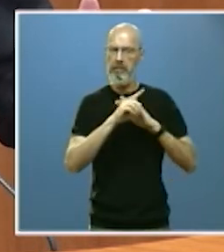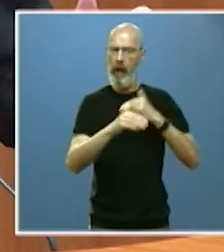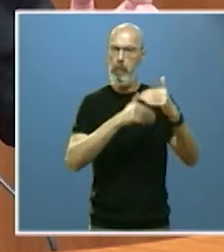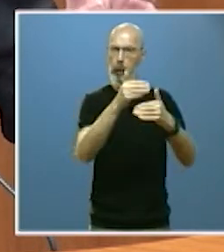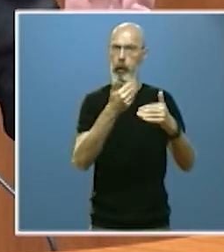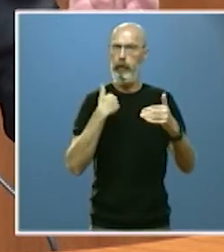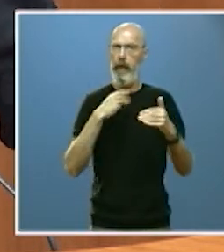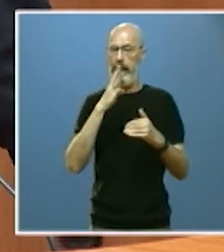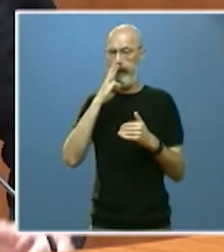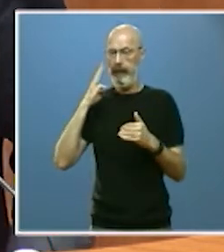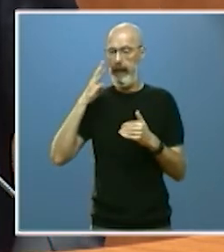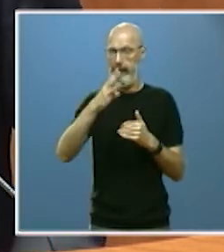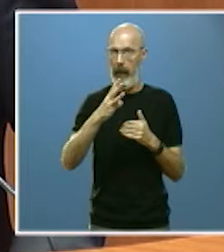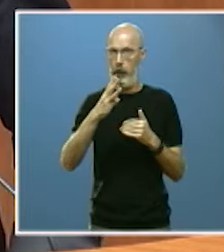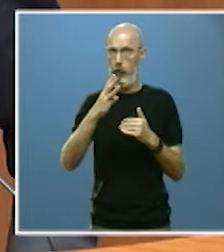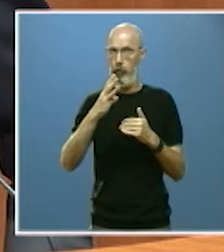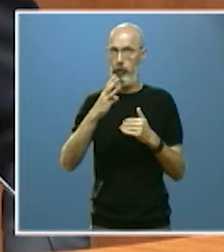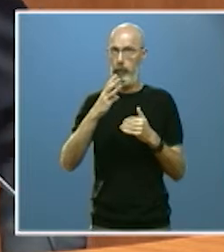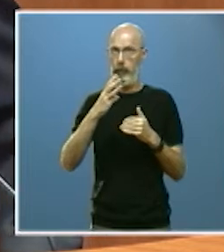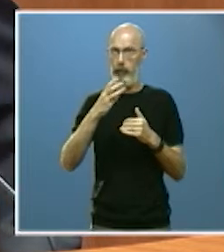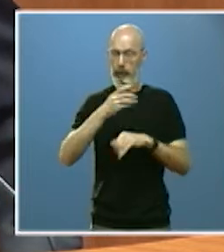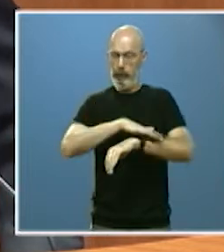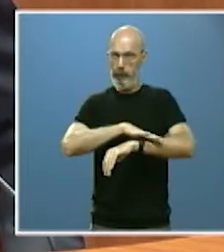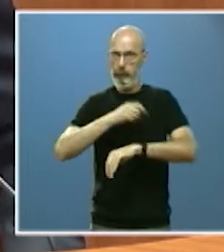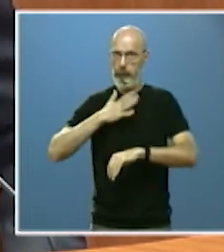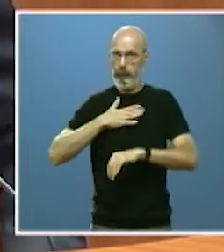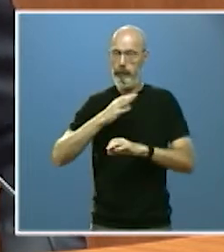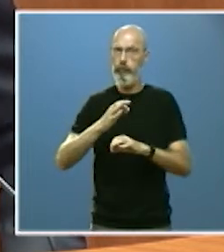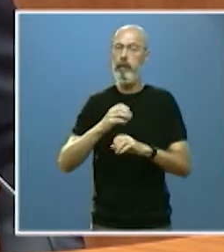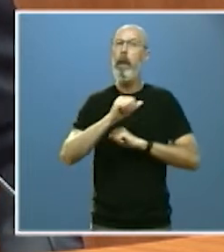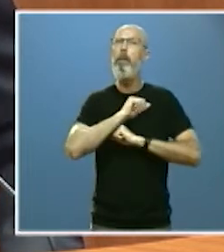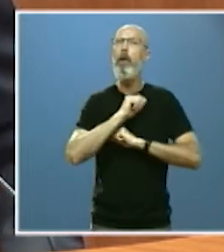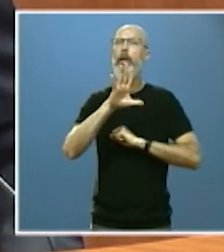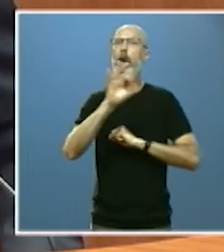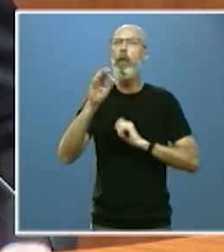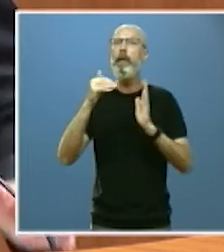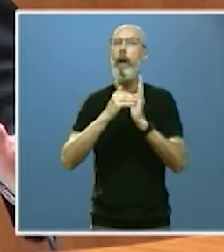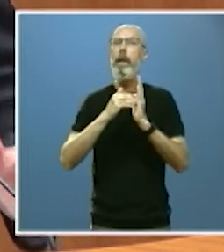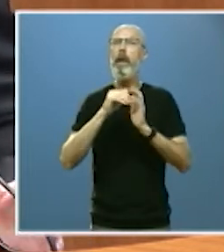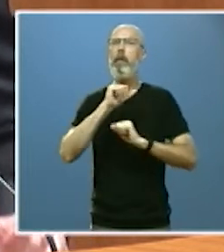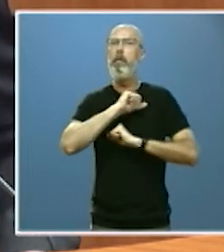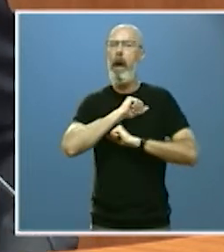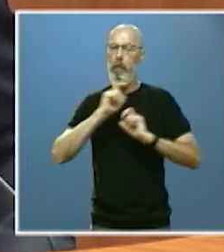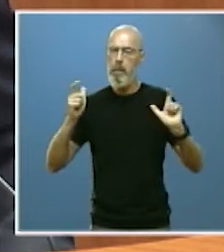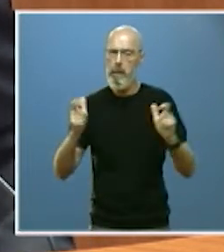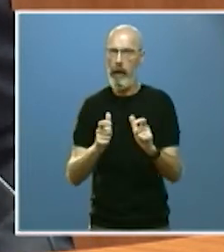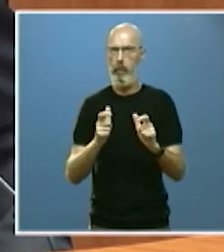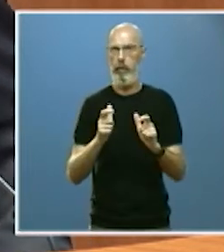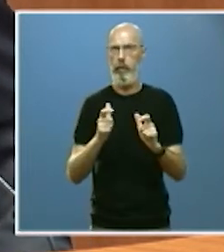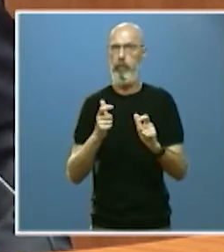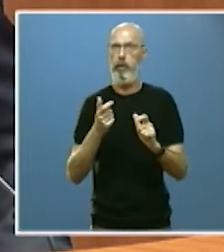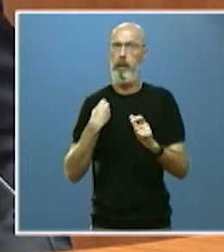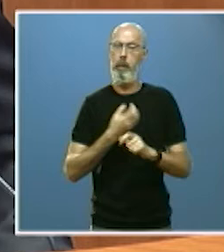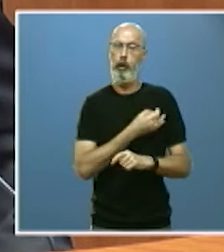legislatura en Castilla y León, el paro se ha reducido en más de 50.000 personas. Hay 43.000 afiliados